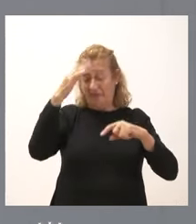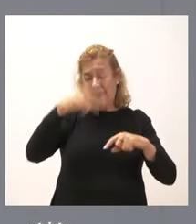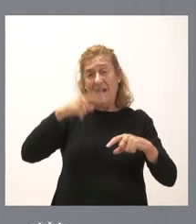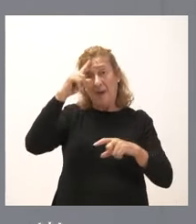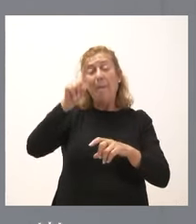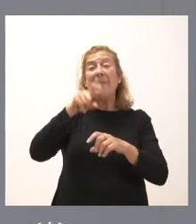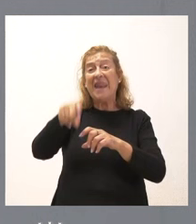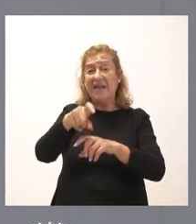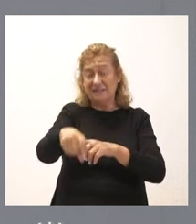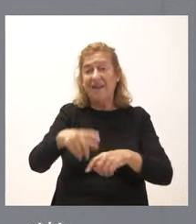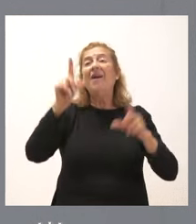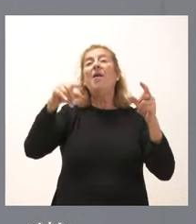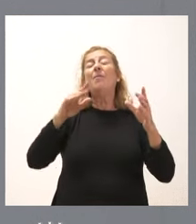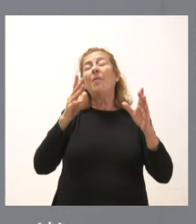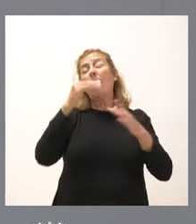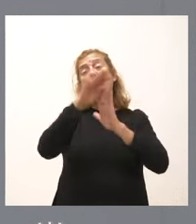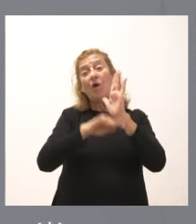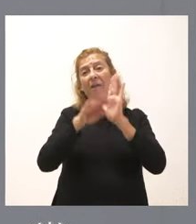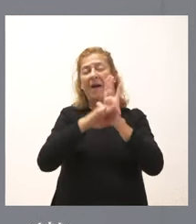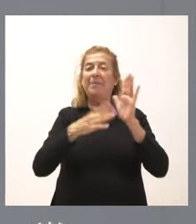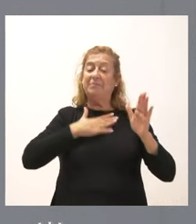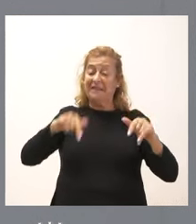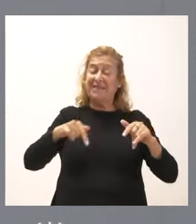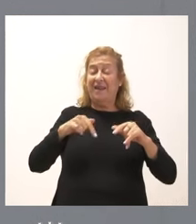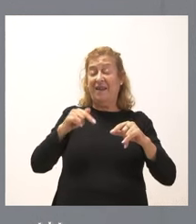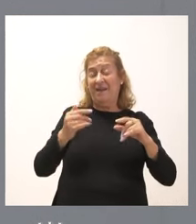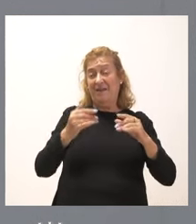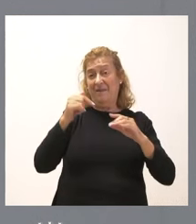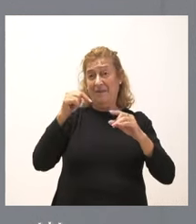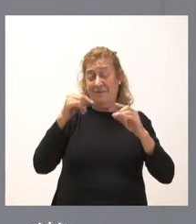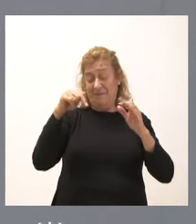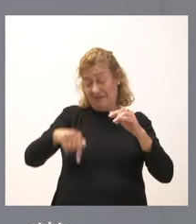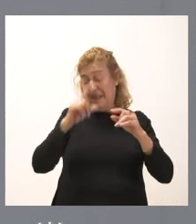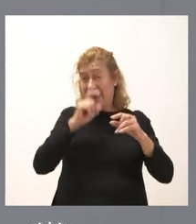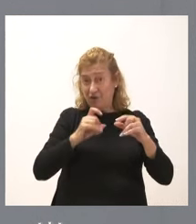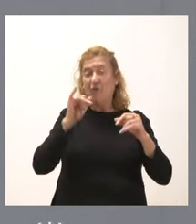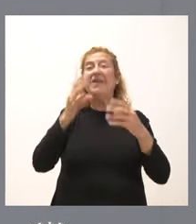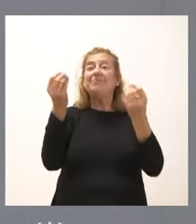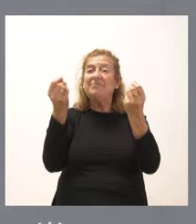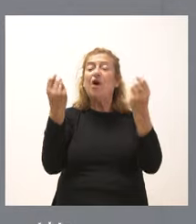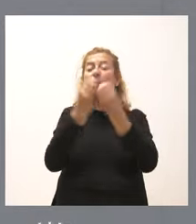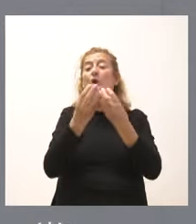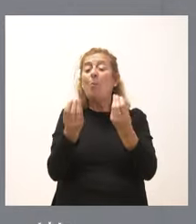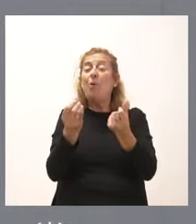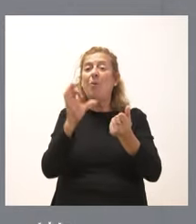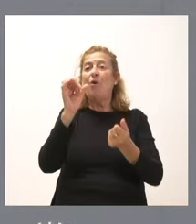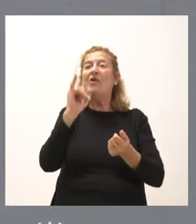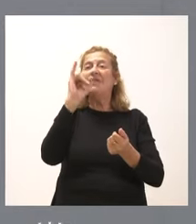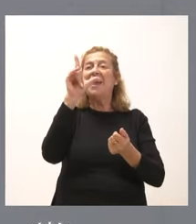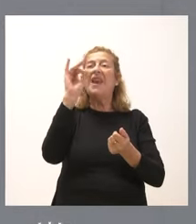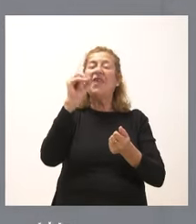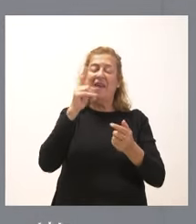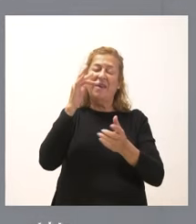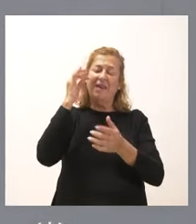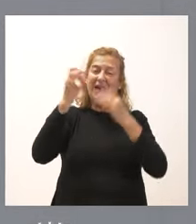el programa de actuaciones correspondientes a este ejercicio y, fundamentalmente, en relación con el polvo de sílice y las actividades mineras.